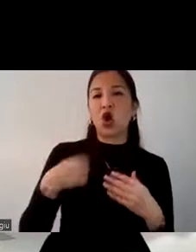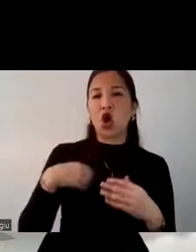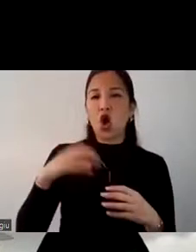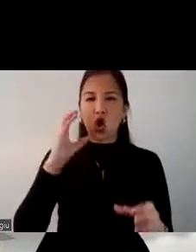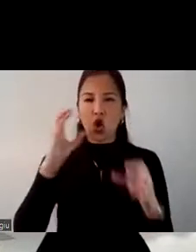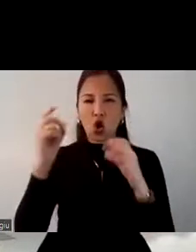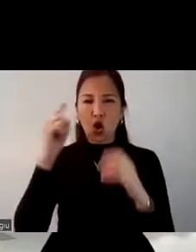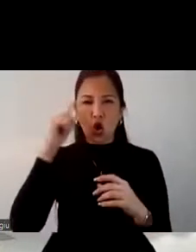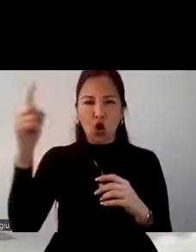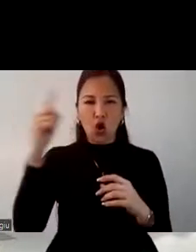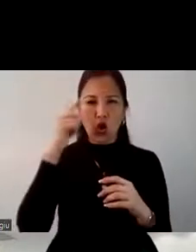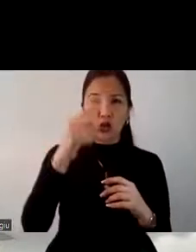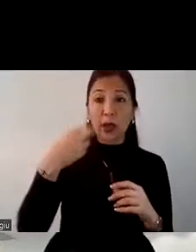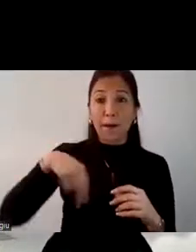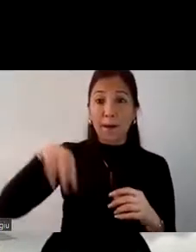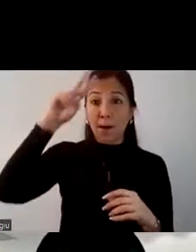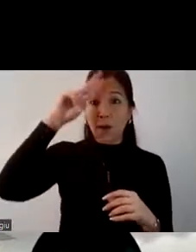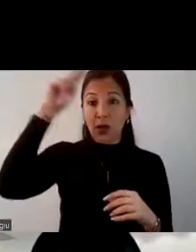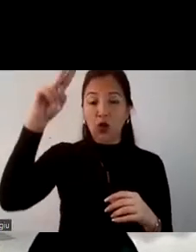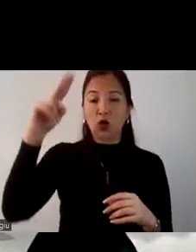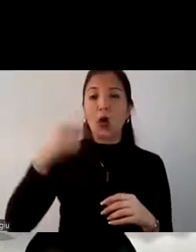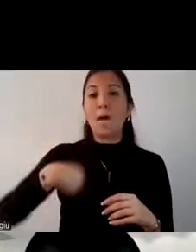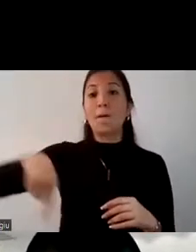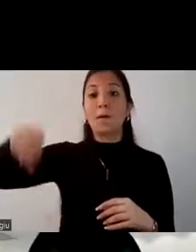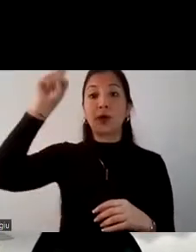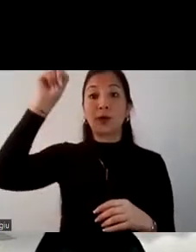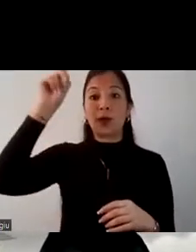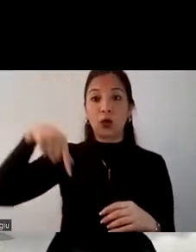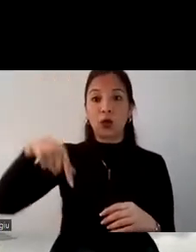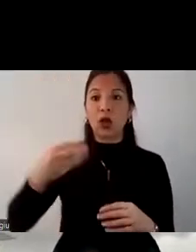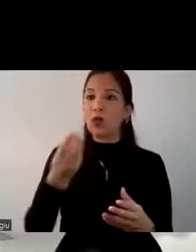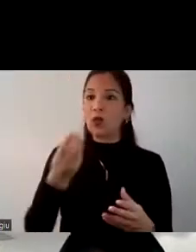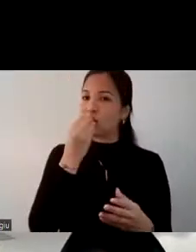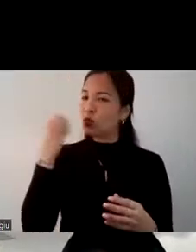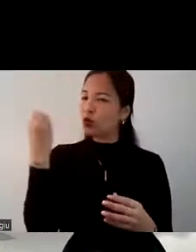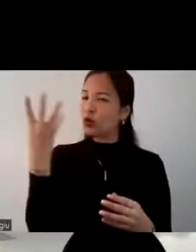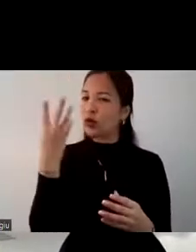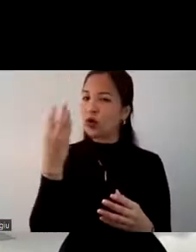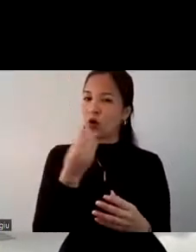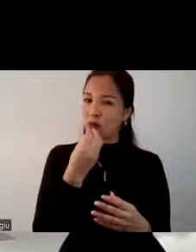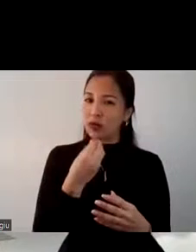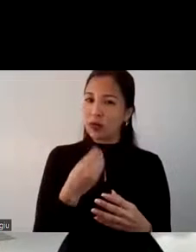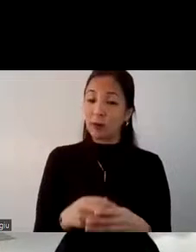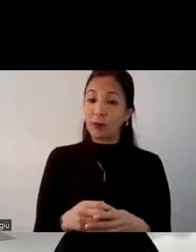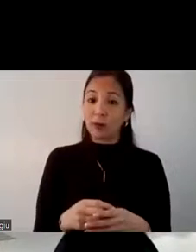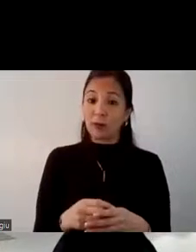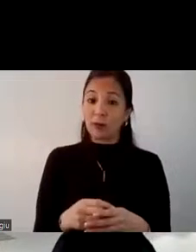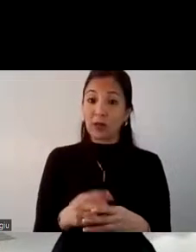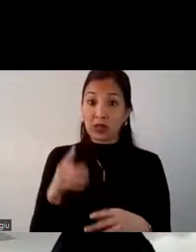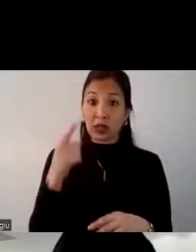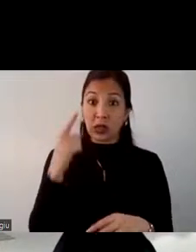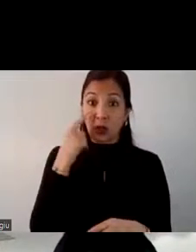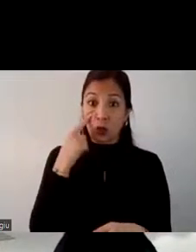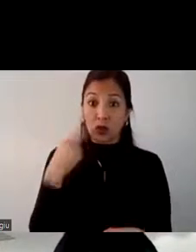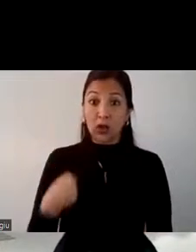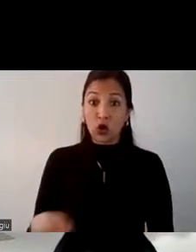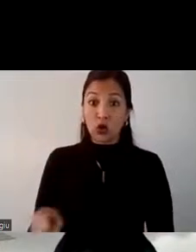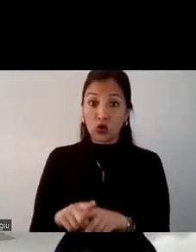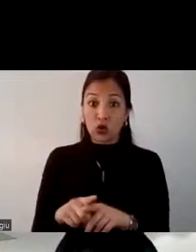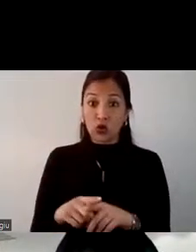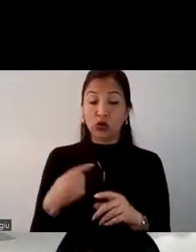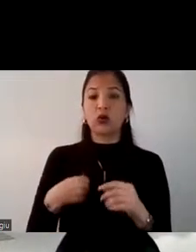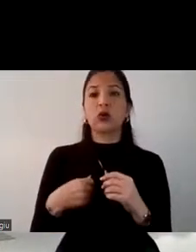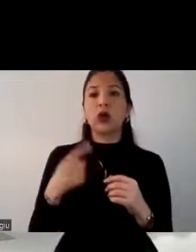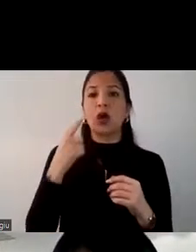Perú, en primer lugar, es un país gastronómico, muy rico en gastronomía. E incluso, si se dan cuenta, nosotros somos visitar